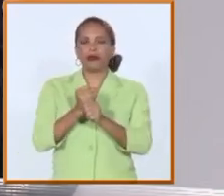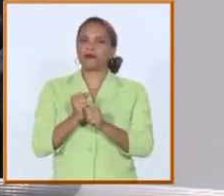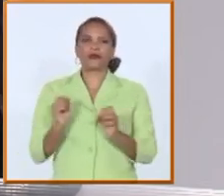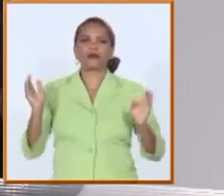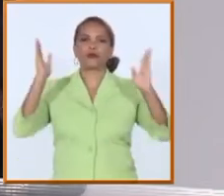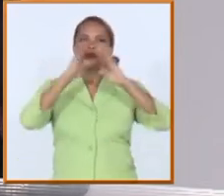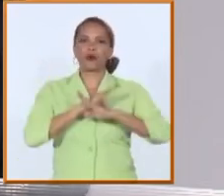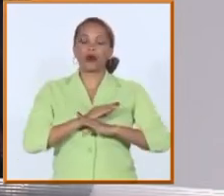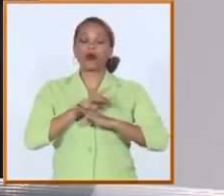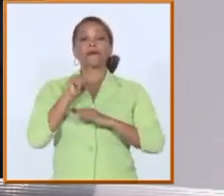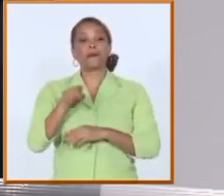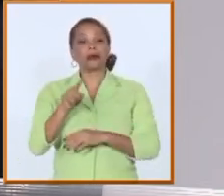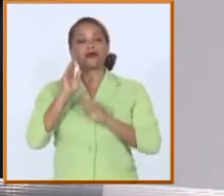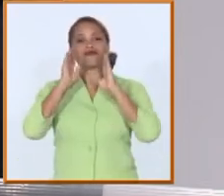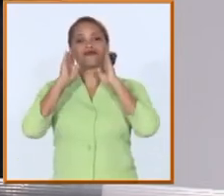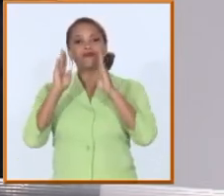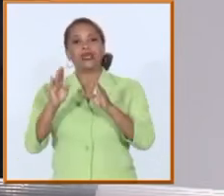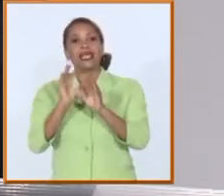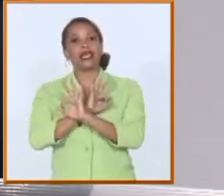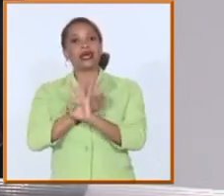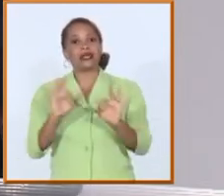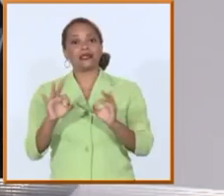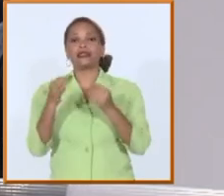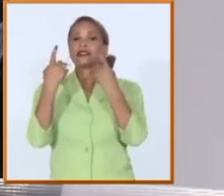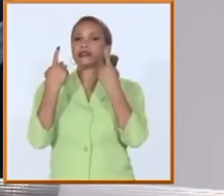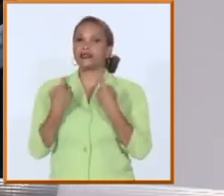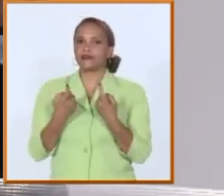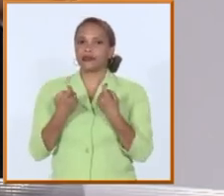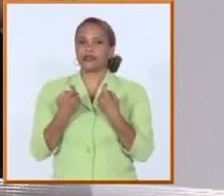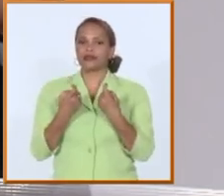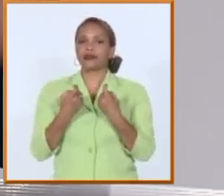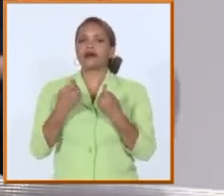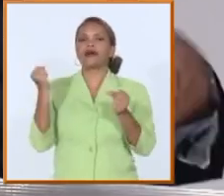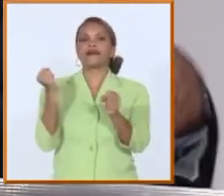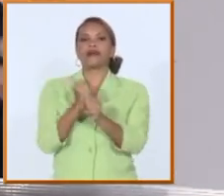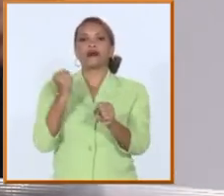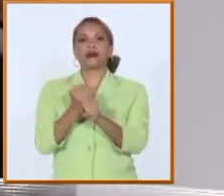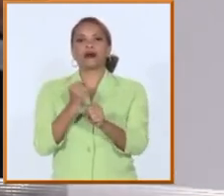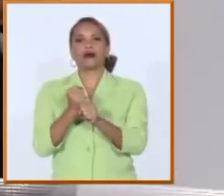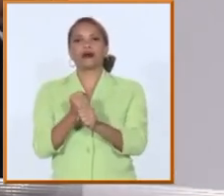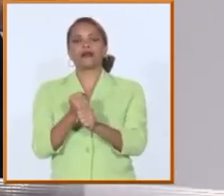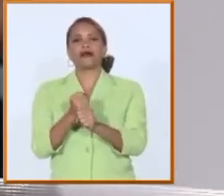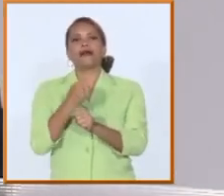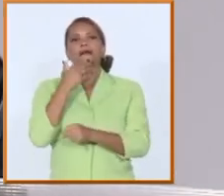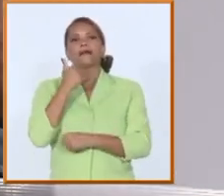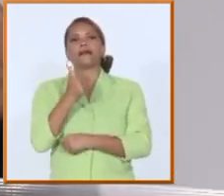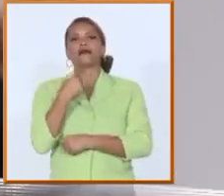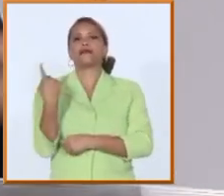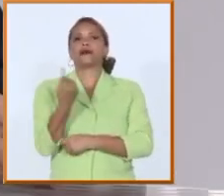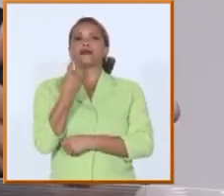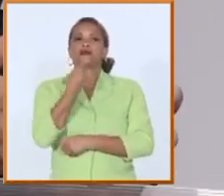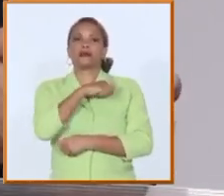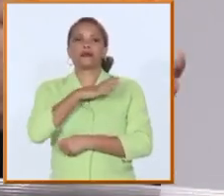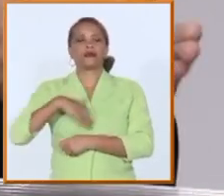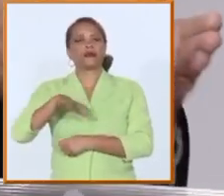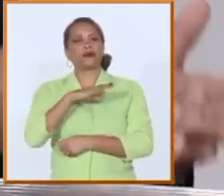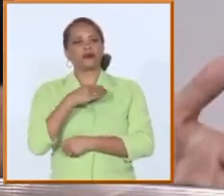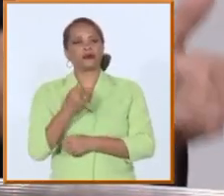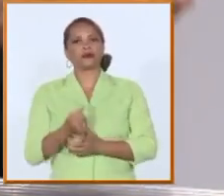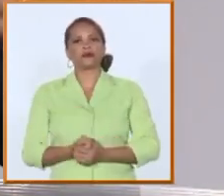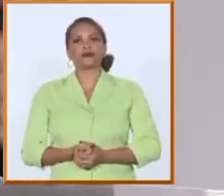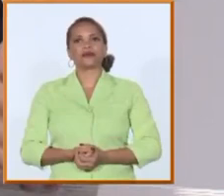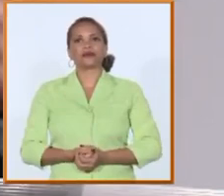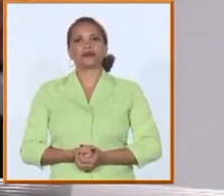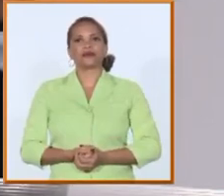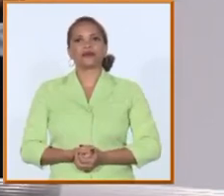tributa a la calidad del sistema educativo cubano y al bienestar de la población a las garantías que tradicionalmente la